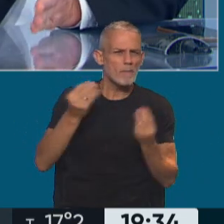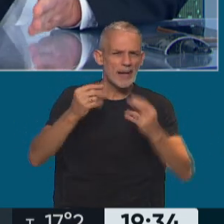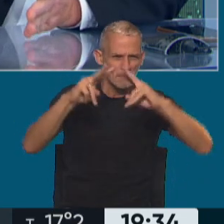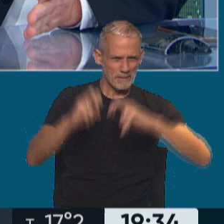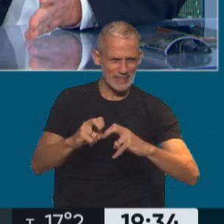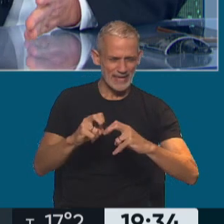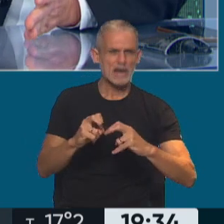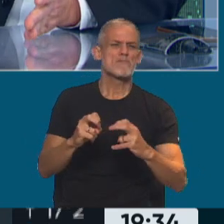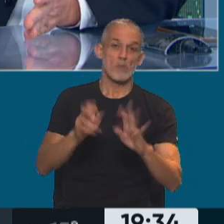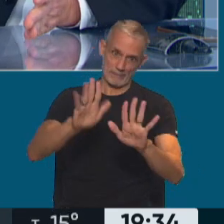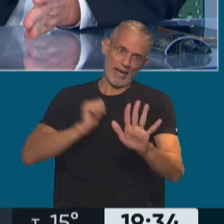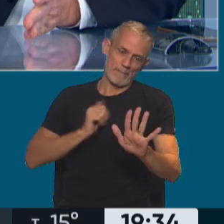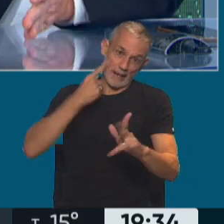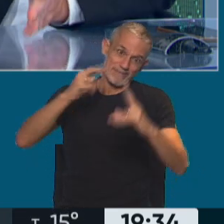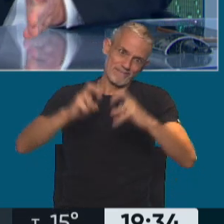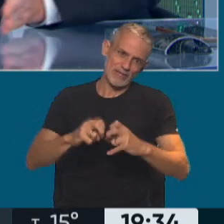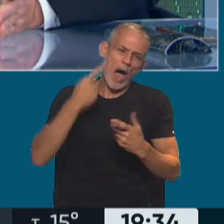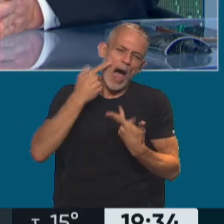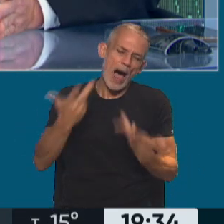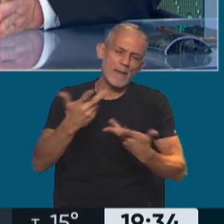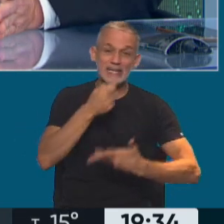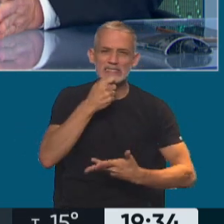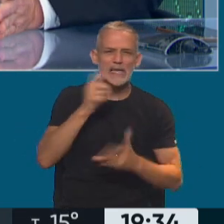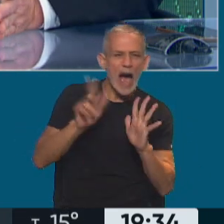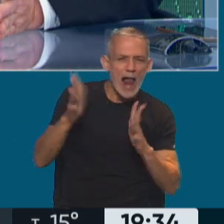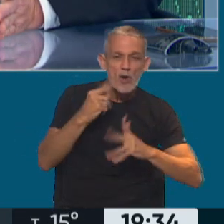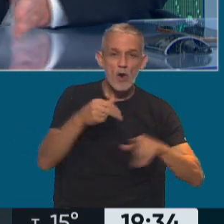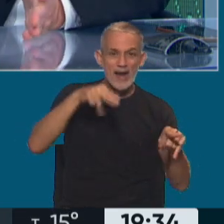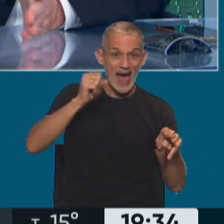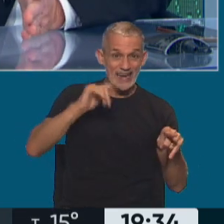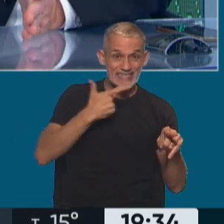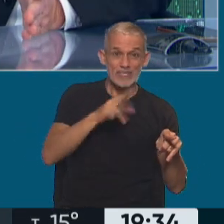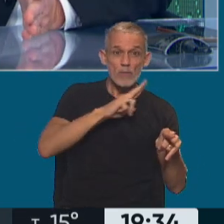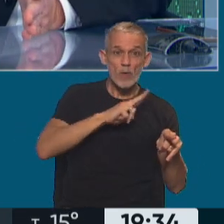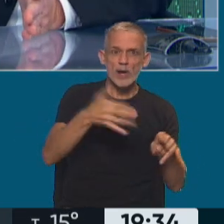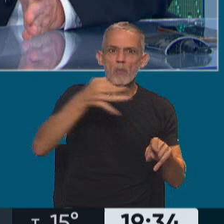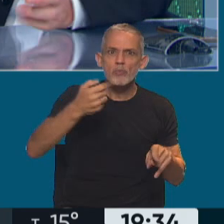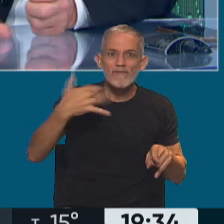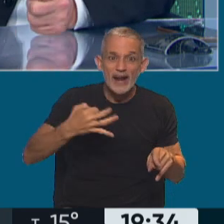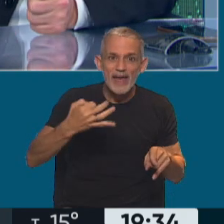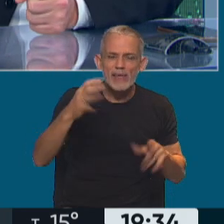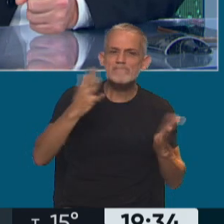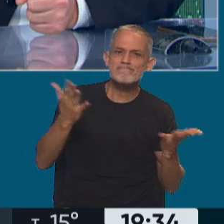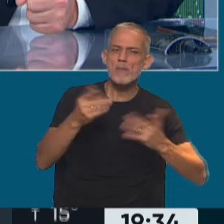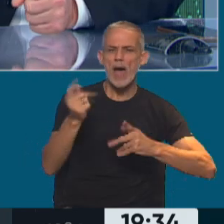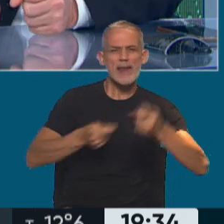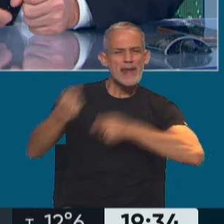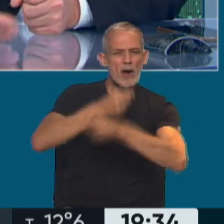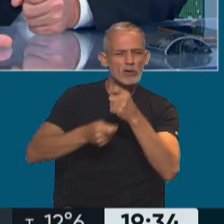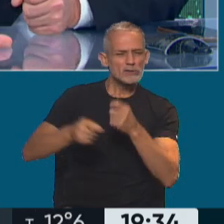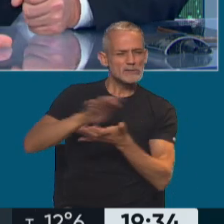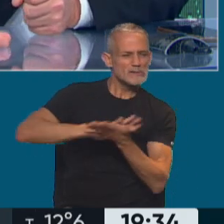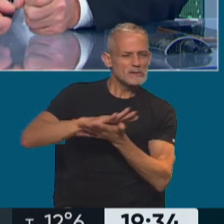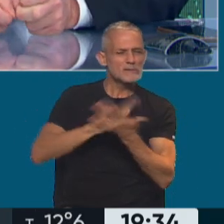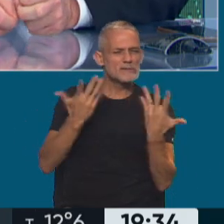Ahora, bueno, esperemos que se investigue, a ver si algo de lo que dijo Mariana Ananis es efectivamente cierto y hay negocios turbios